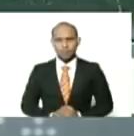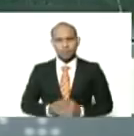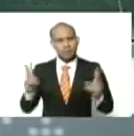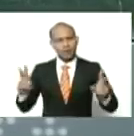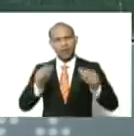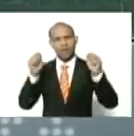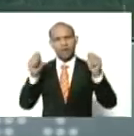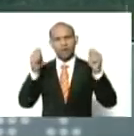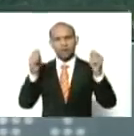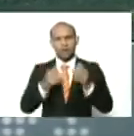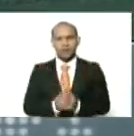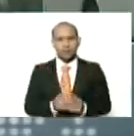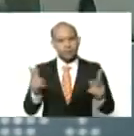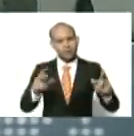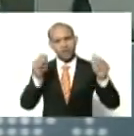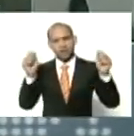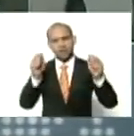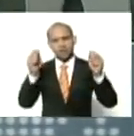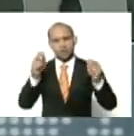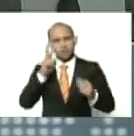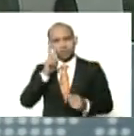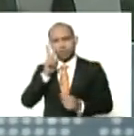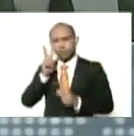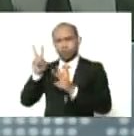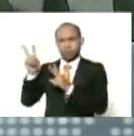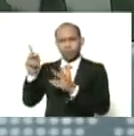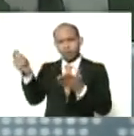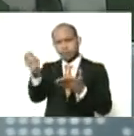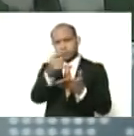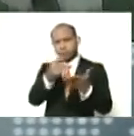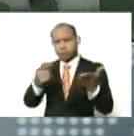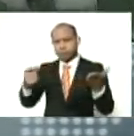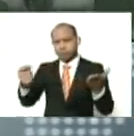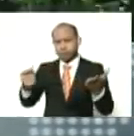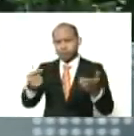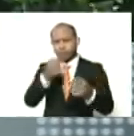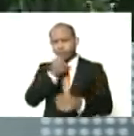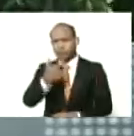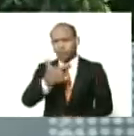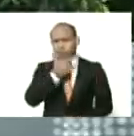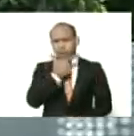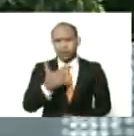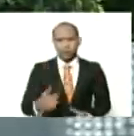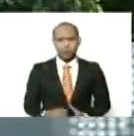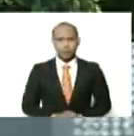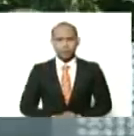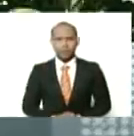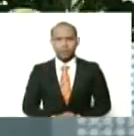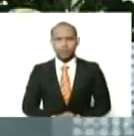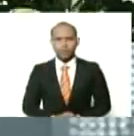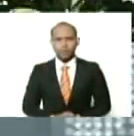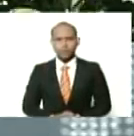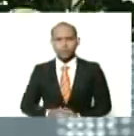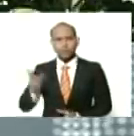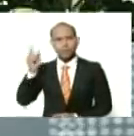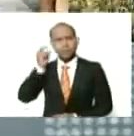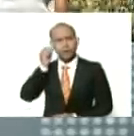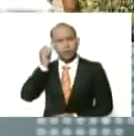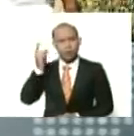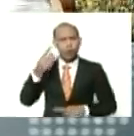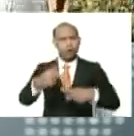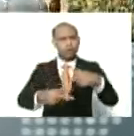¡Venceremos! ¡Venceremos! ¡Miren qué imágenes tan maravillosas, ¿no? De las mujeres